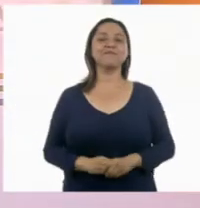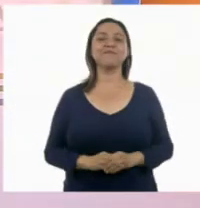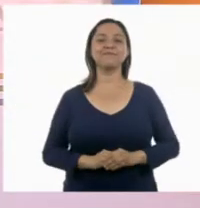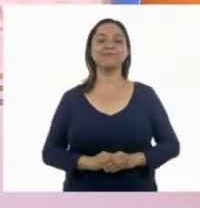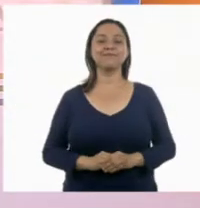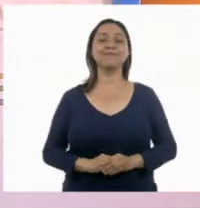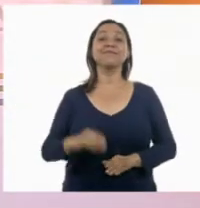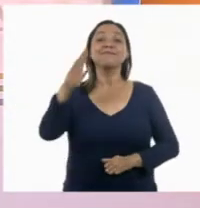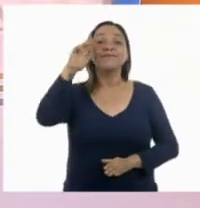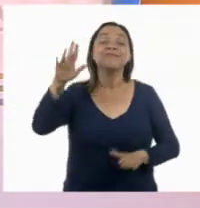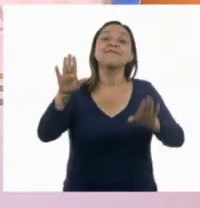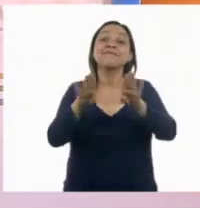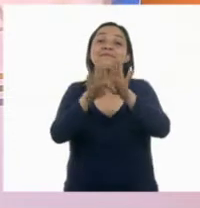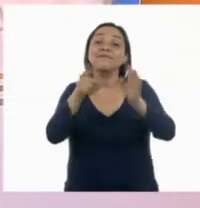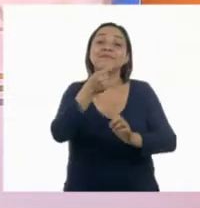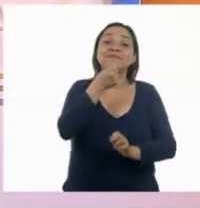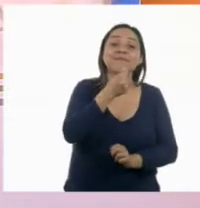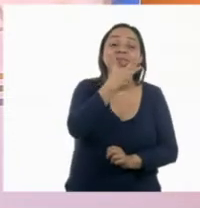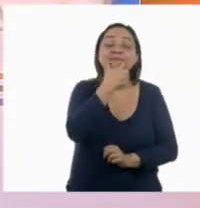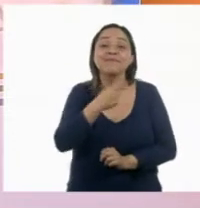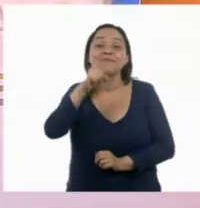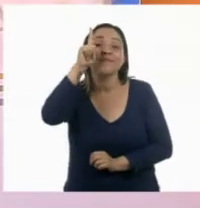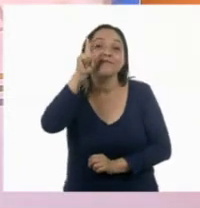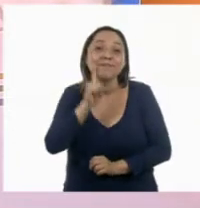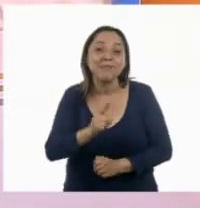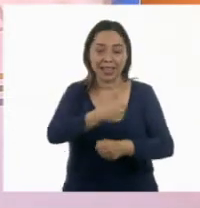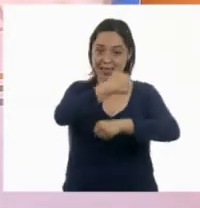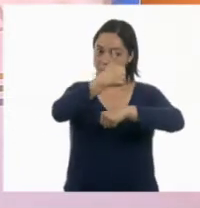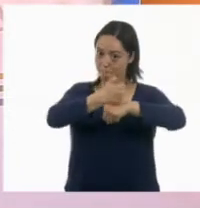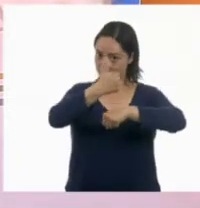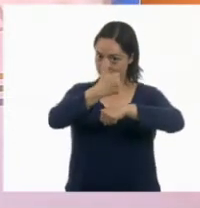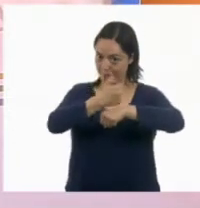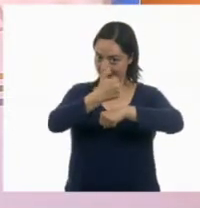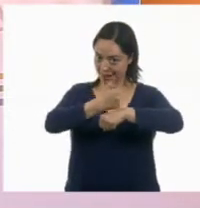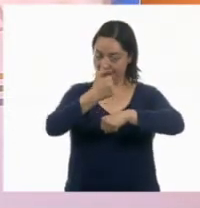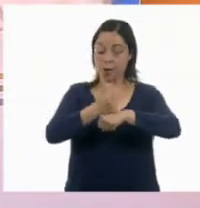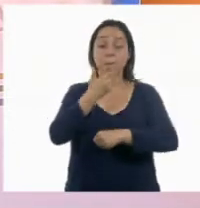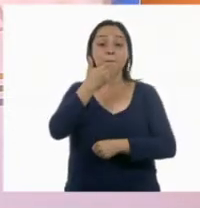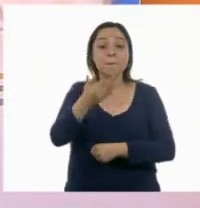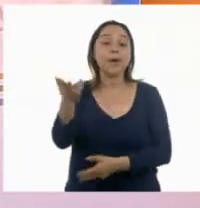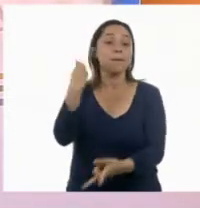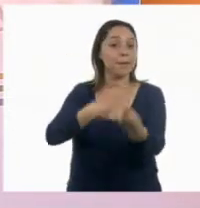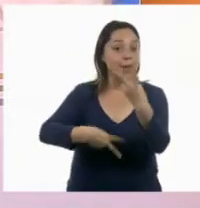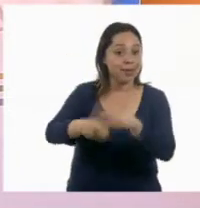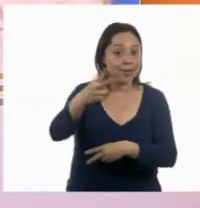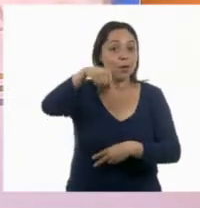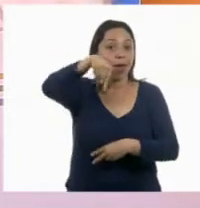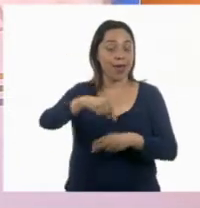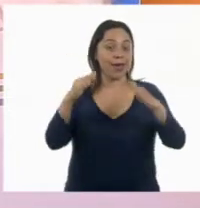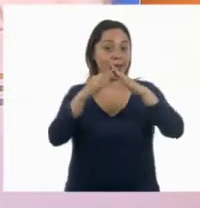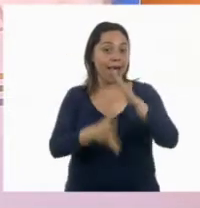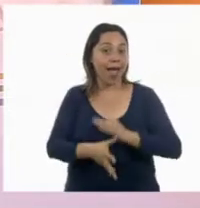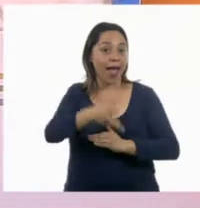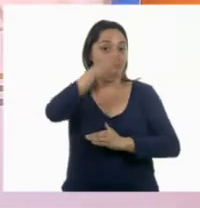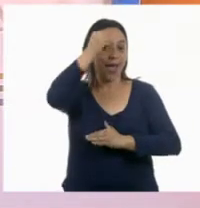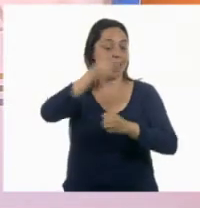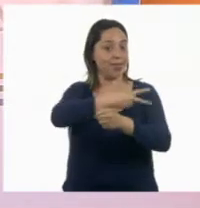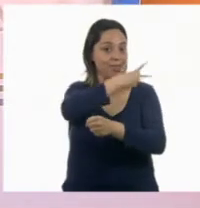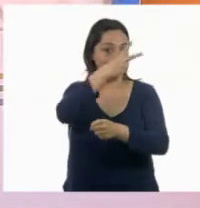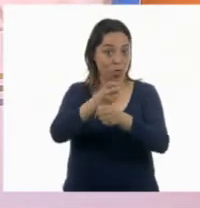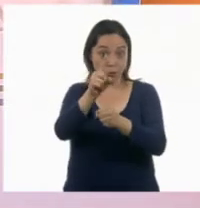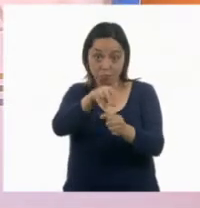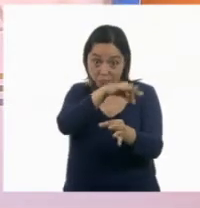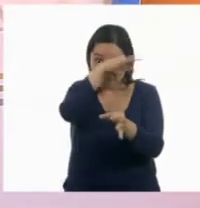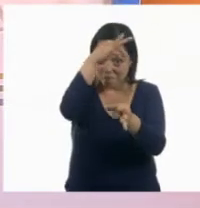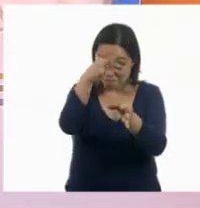¿Qué tal, niñas y niños de primer grado de primaria? Bienvenidas y bienvenidos a Aprende en Casa 2. ¿Están listas y